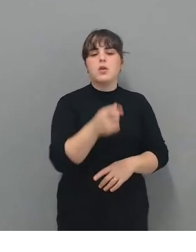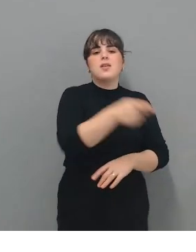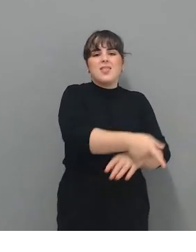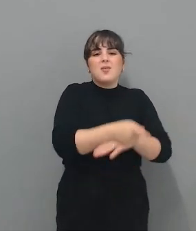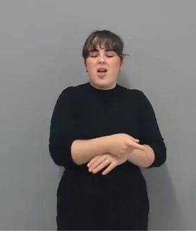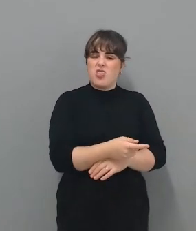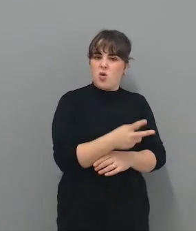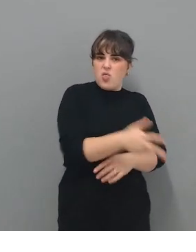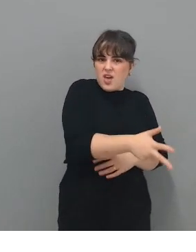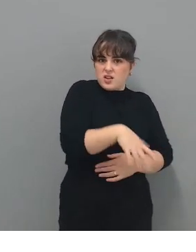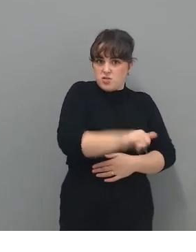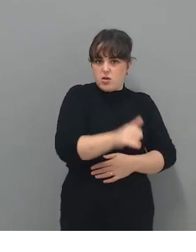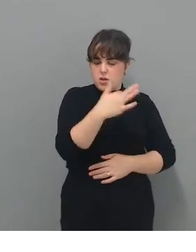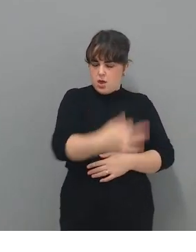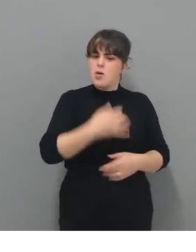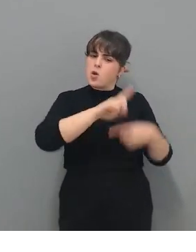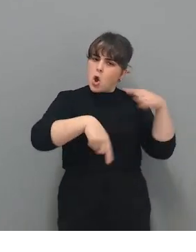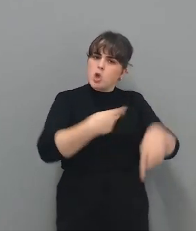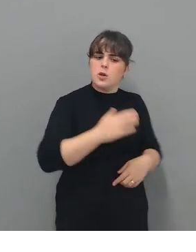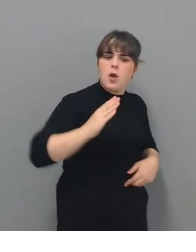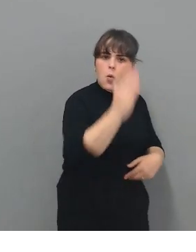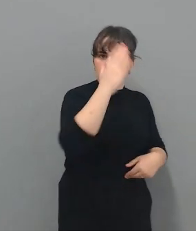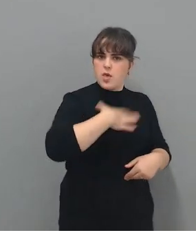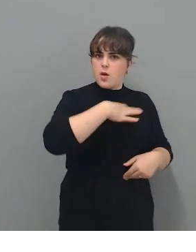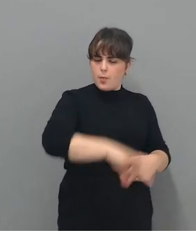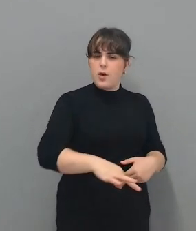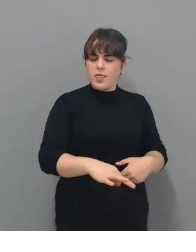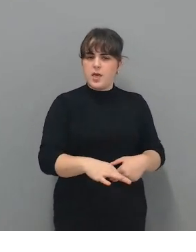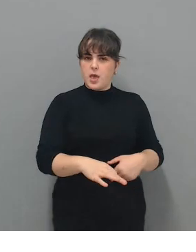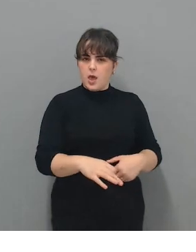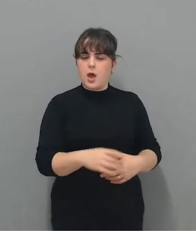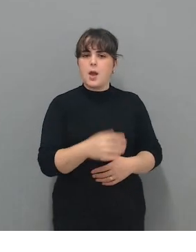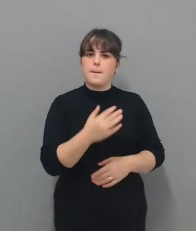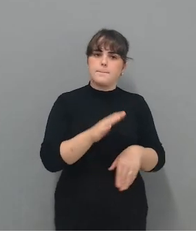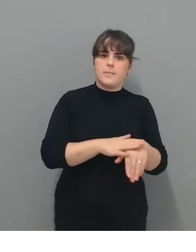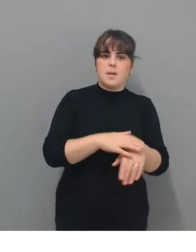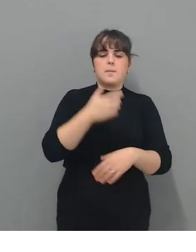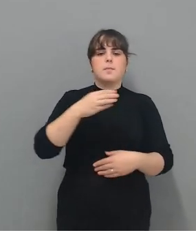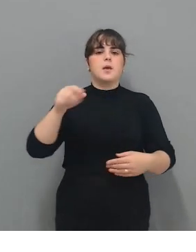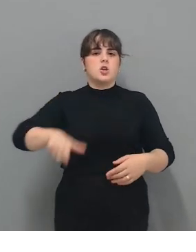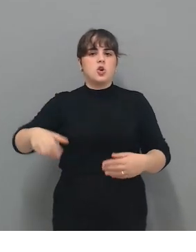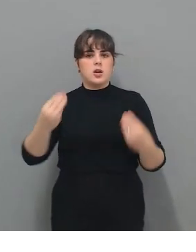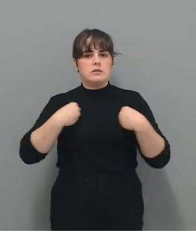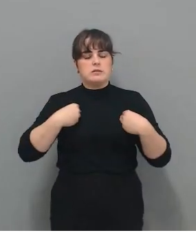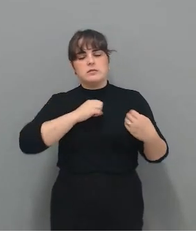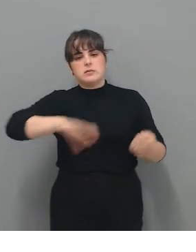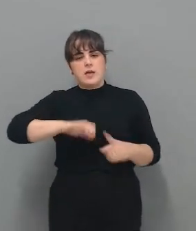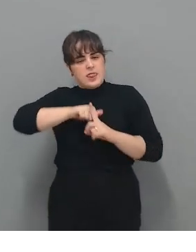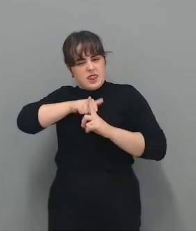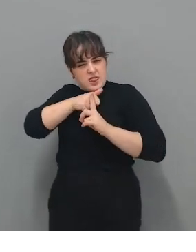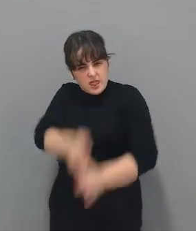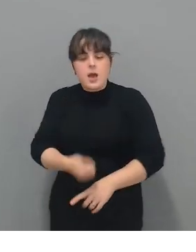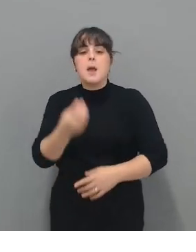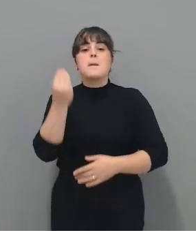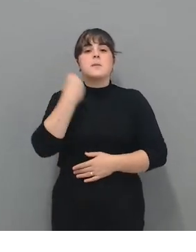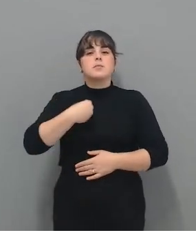acarrear consecuencias penales en llevar a un chico al suicidio. Pues ahí debemos de estar. Está muy bien que los chicos